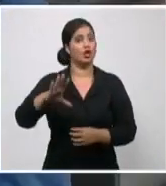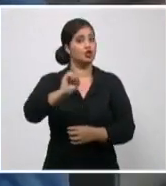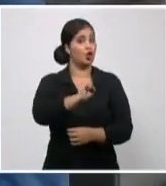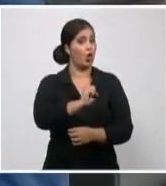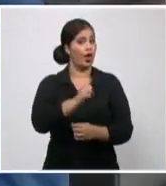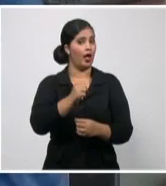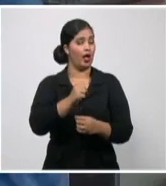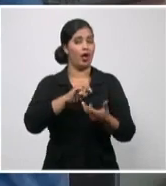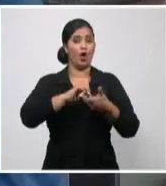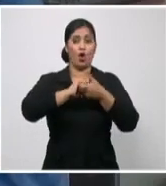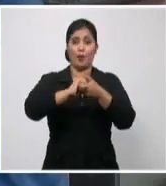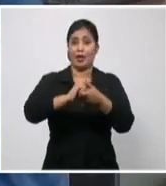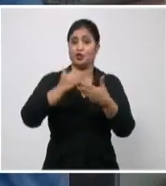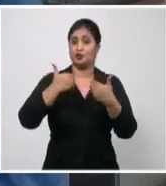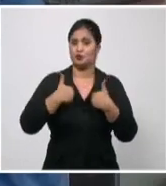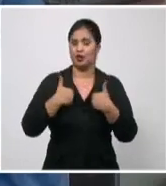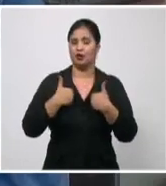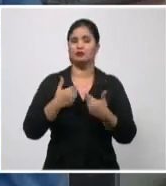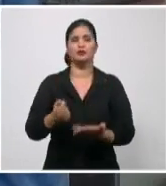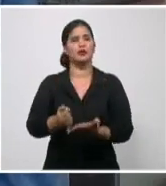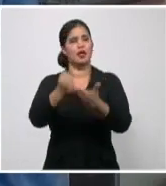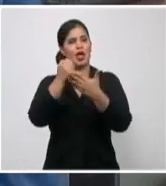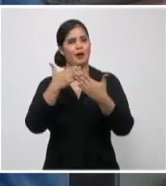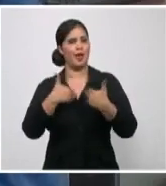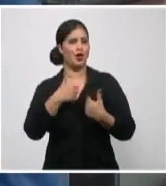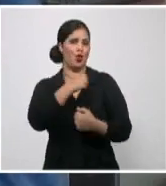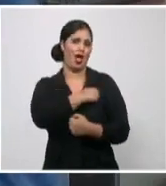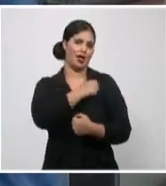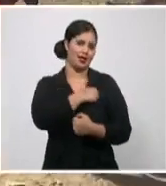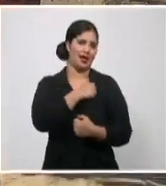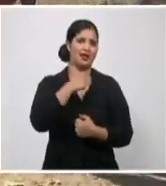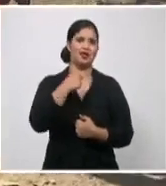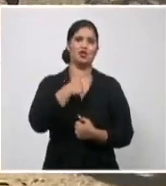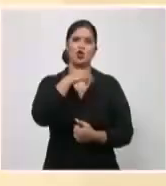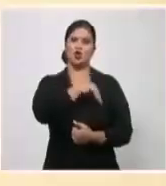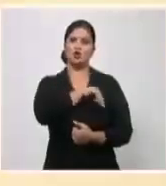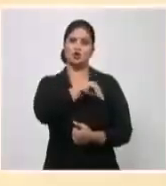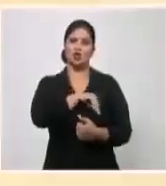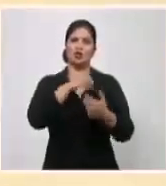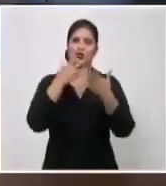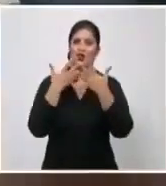Quiere, muy contenta de preciar.